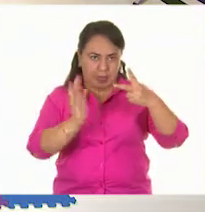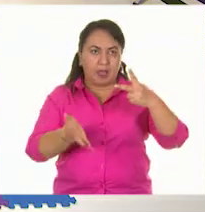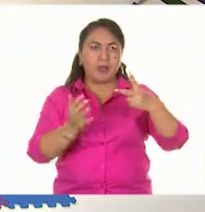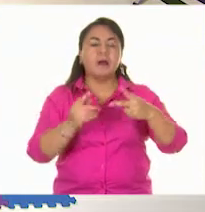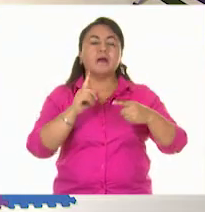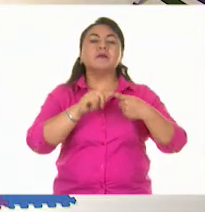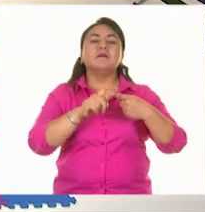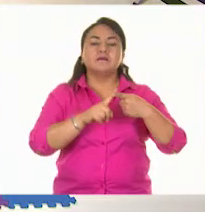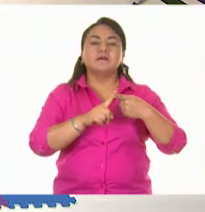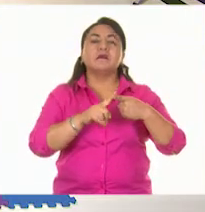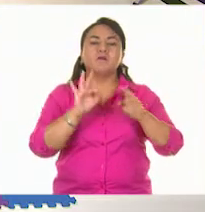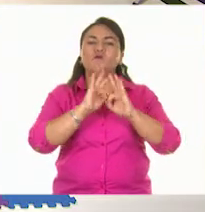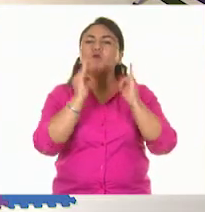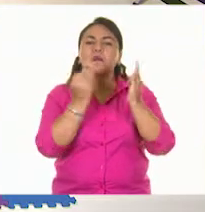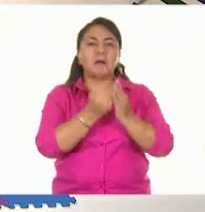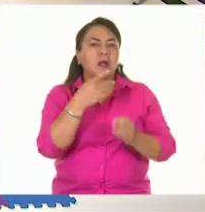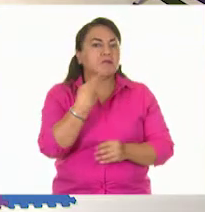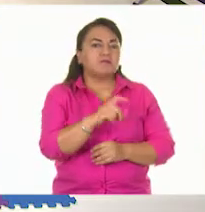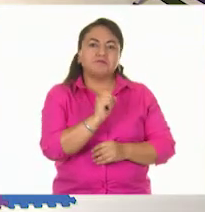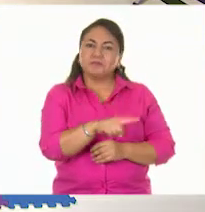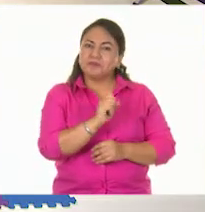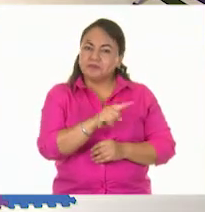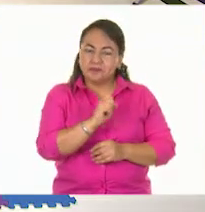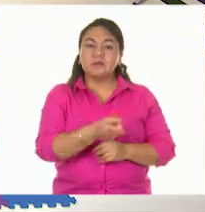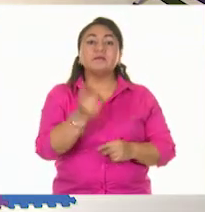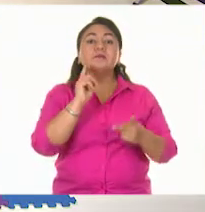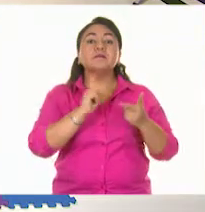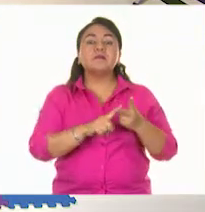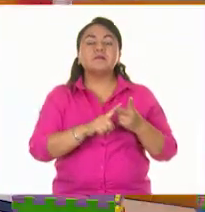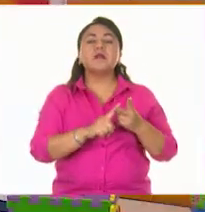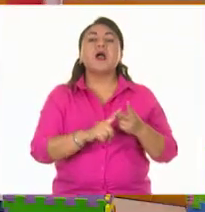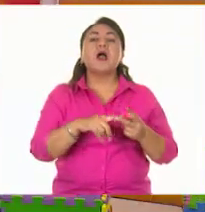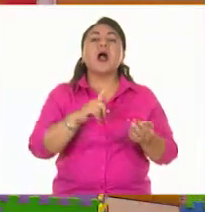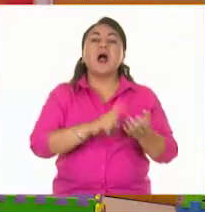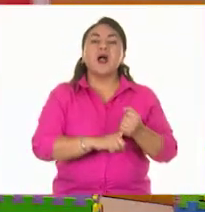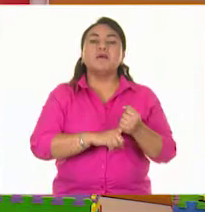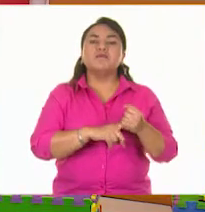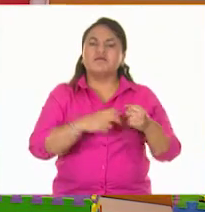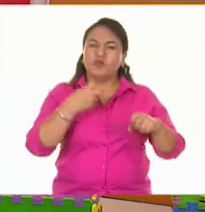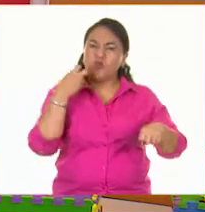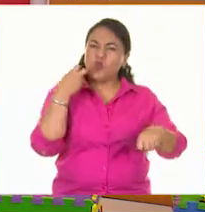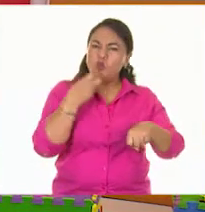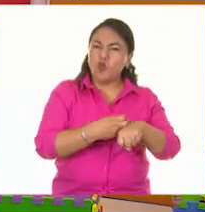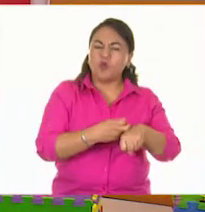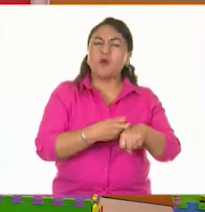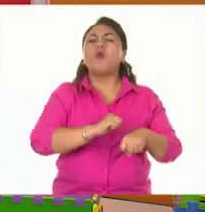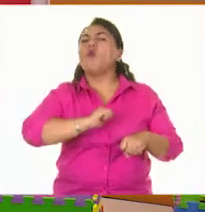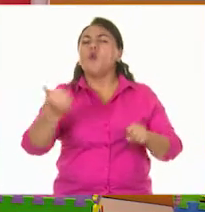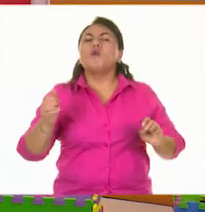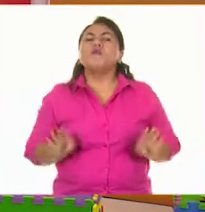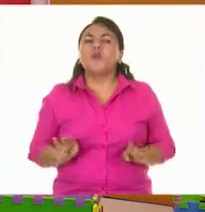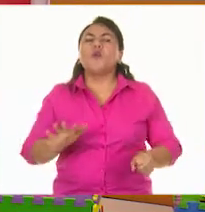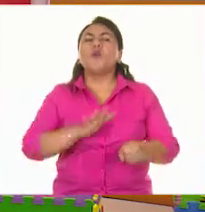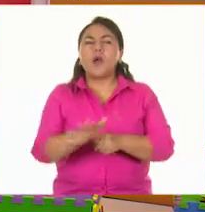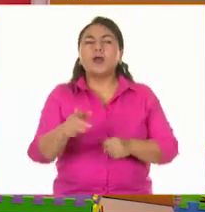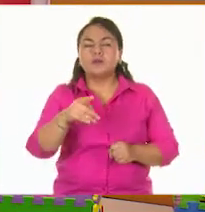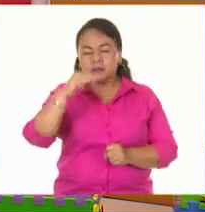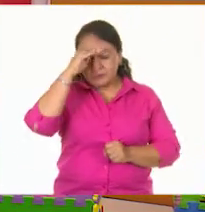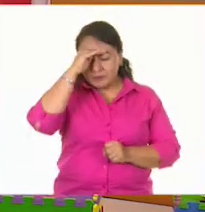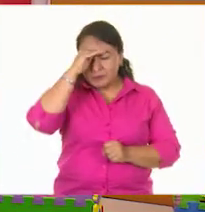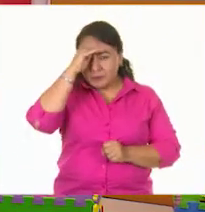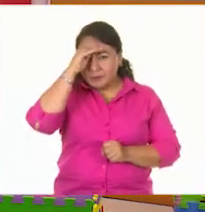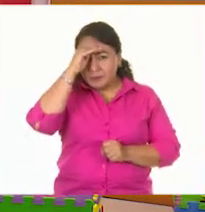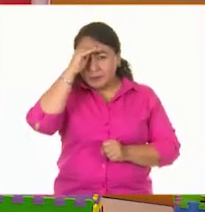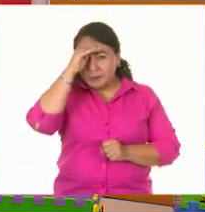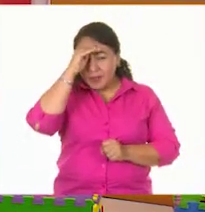La primera que tiene forma definida y la segunda que tiene rigidez. ¿Qué otra característica identificas? Piénsalo